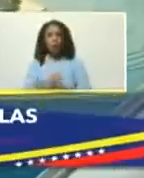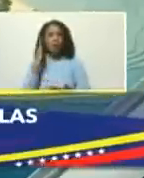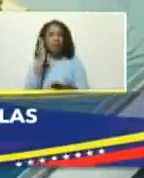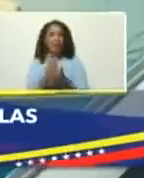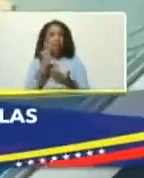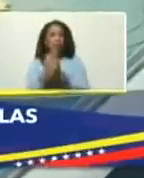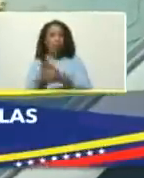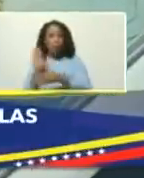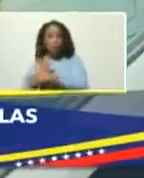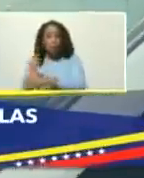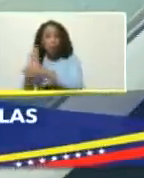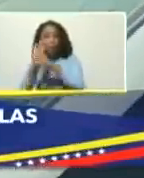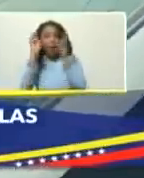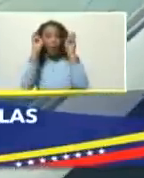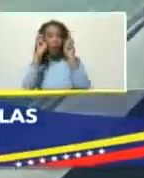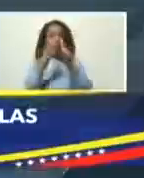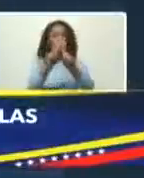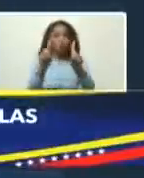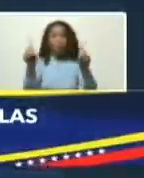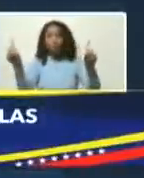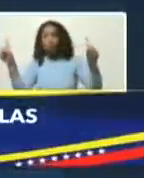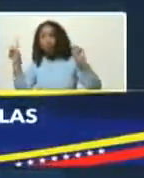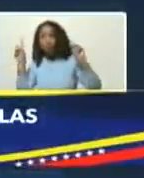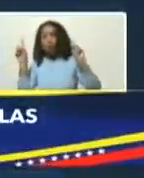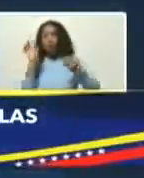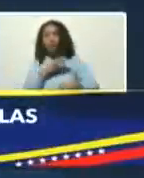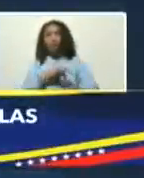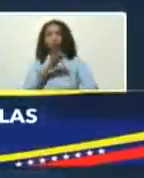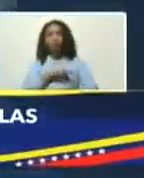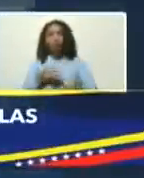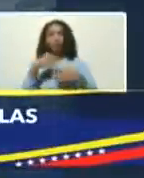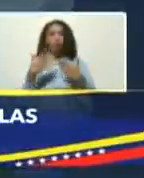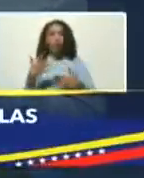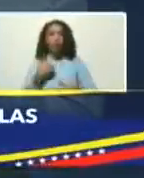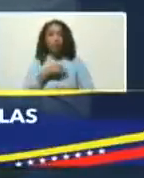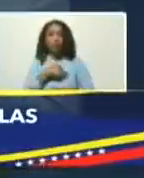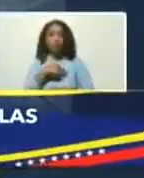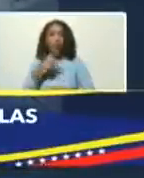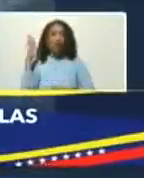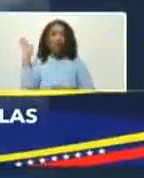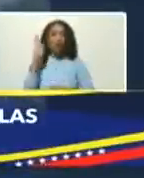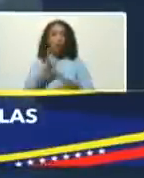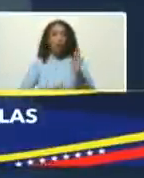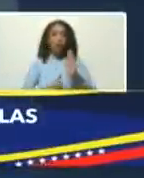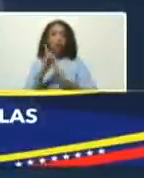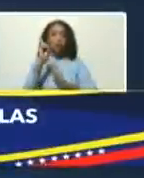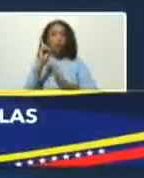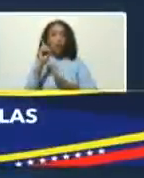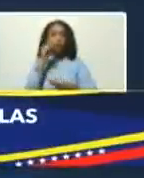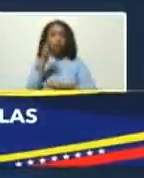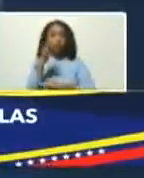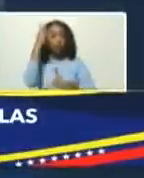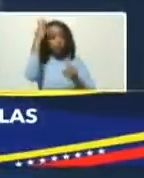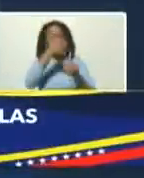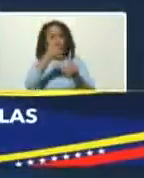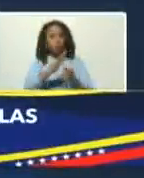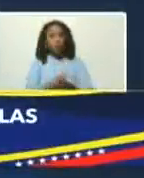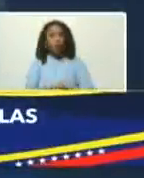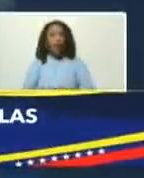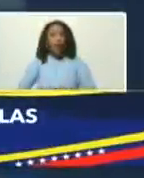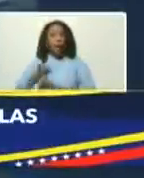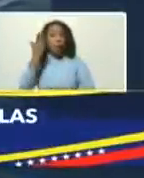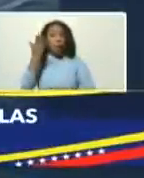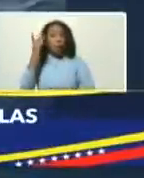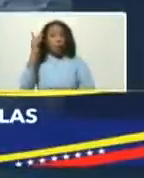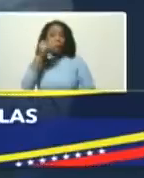salvaguardando lo que es el tema del medio ambiente y el ecosocialismo que nosotros siempre venimos desarrollando a través de sus instrucciones es importante